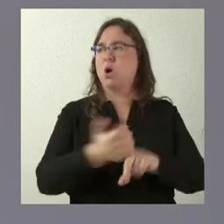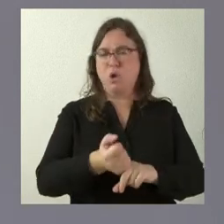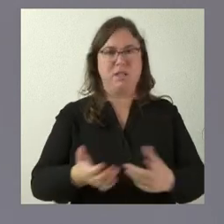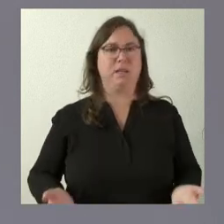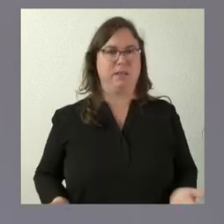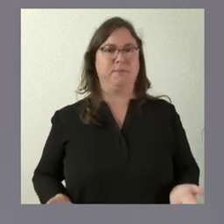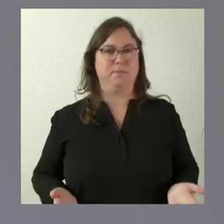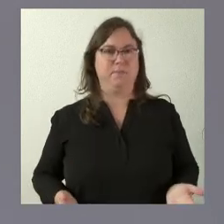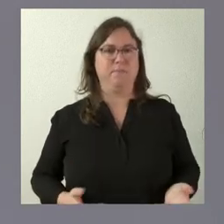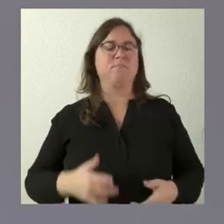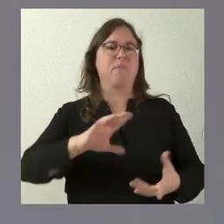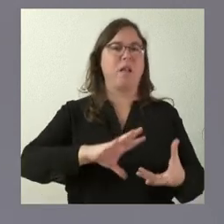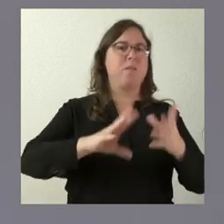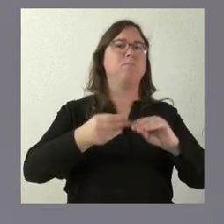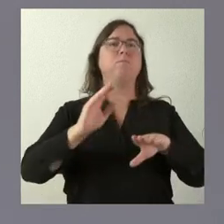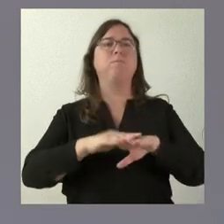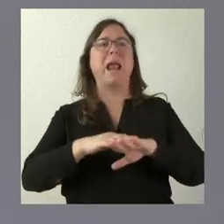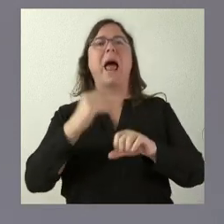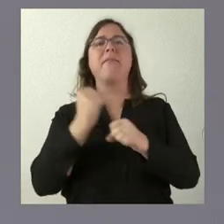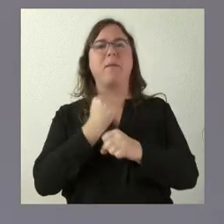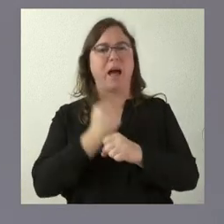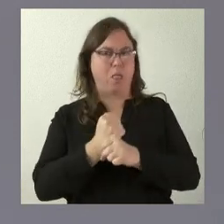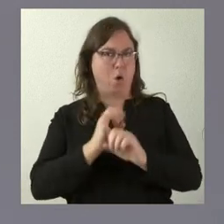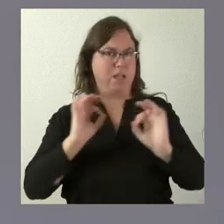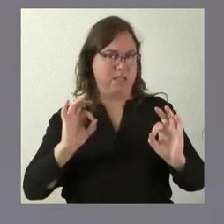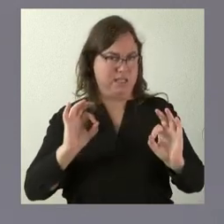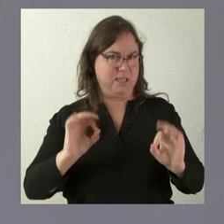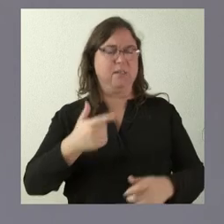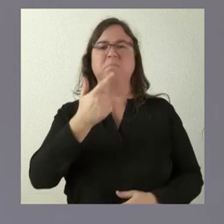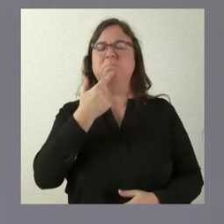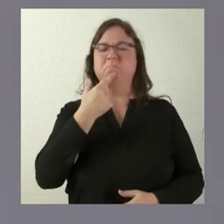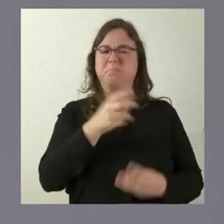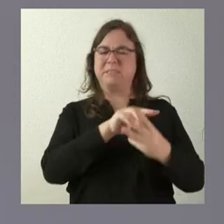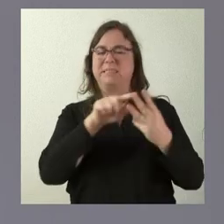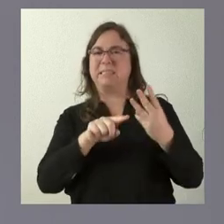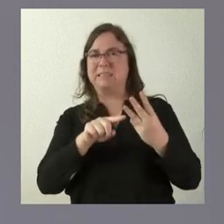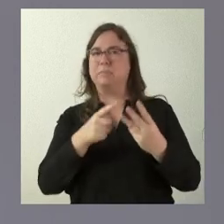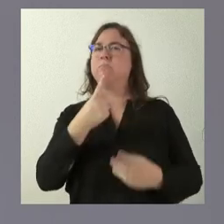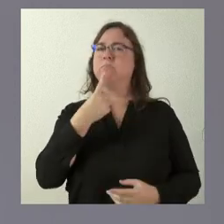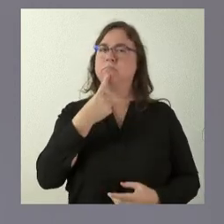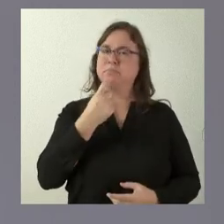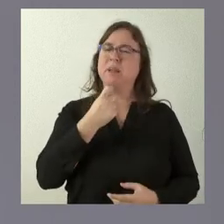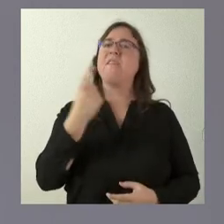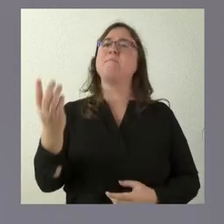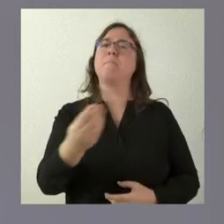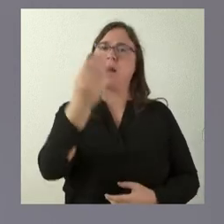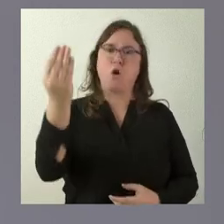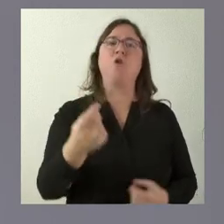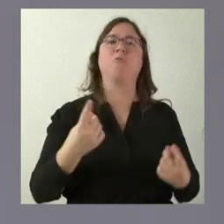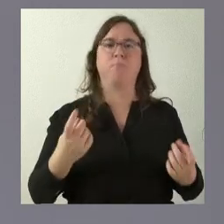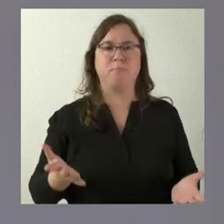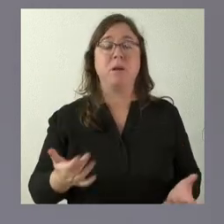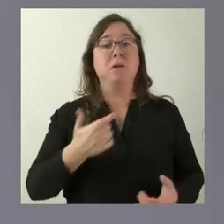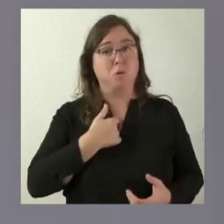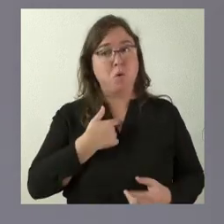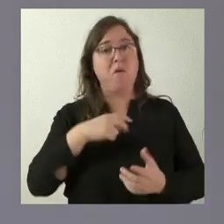que se aplica para los trabajadores por cuenta ajena. Son tres ámbitos donde todavía hay posibilidades de mejorar. Nosotros sí tenemos una